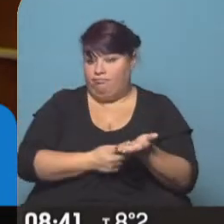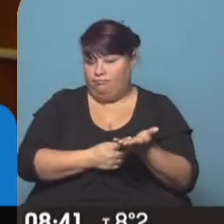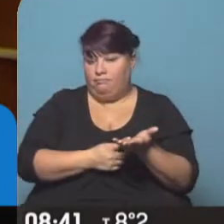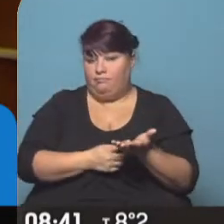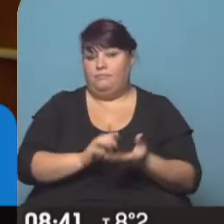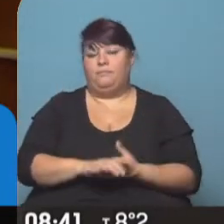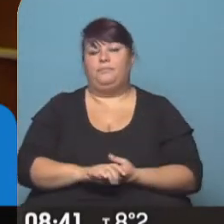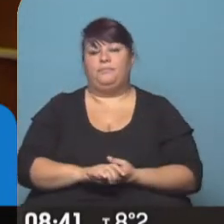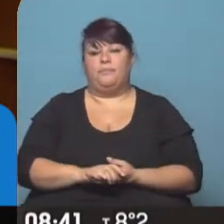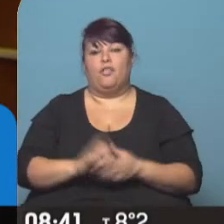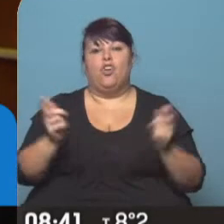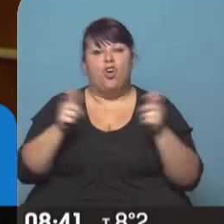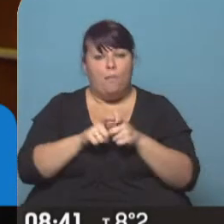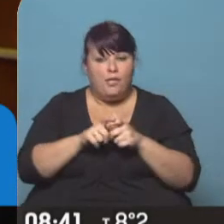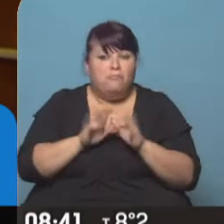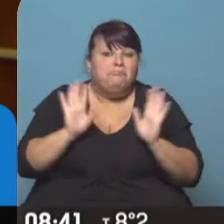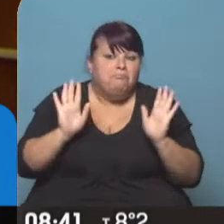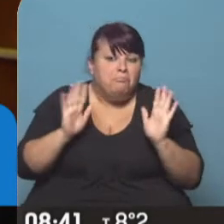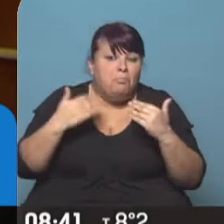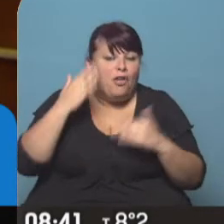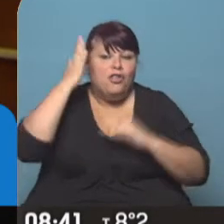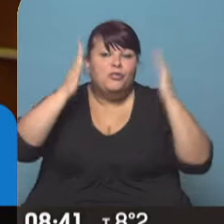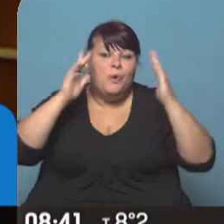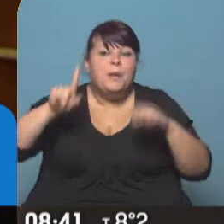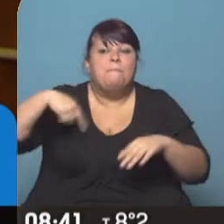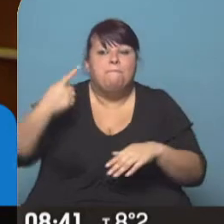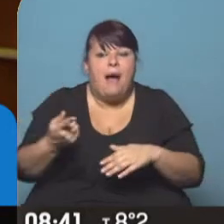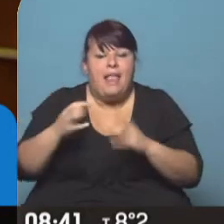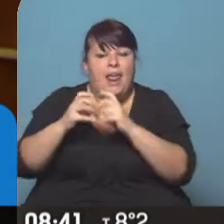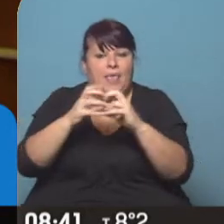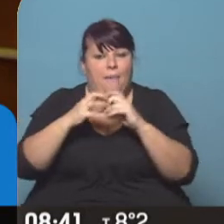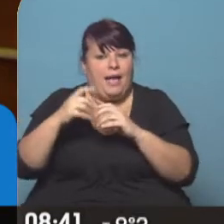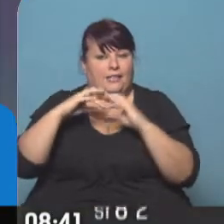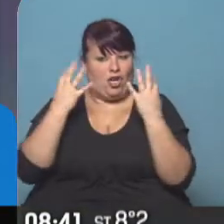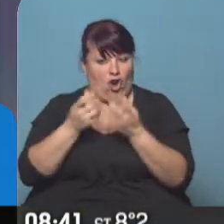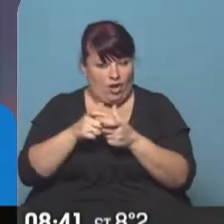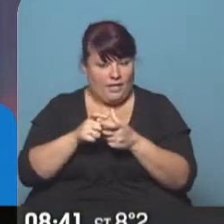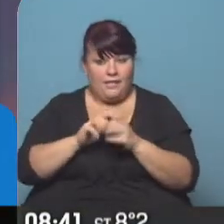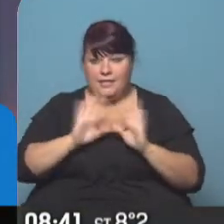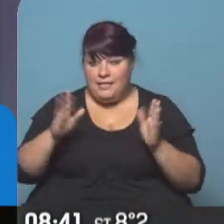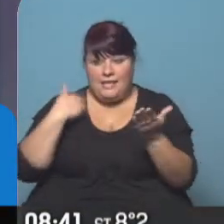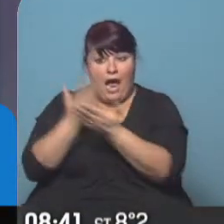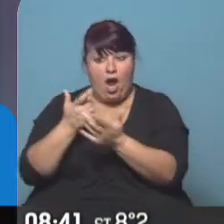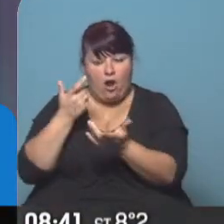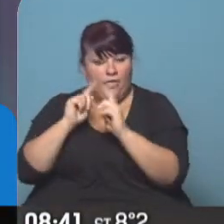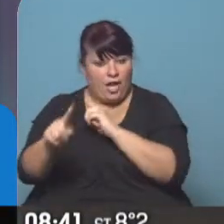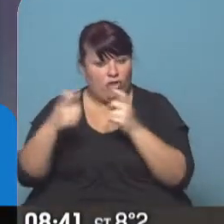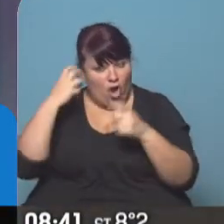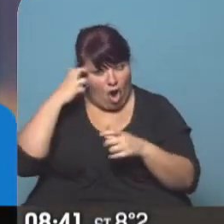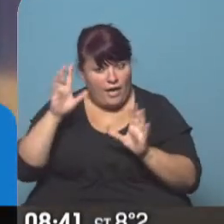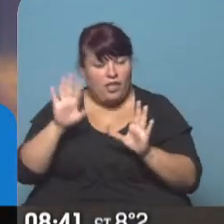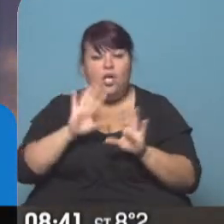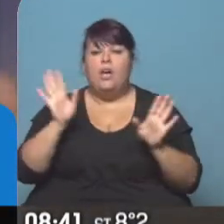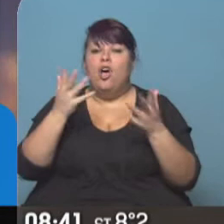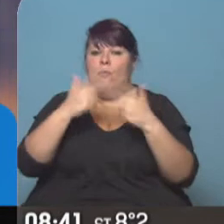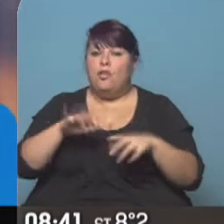en la comisión y por qué no soñar que mañana la podamos debatir en el recinto. Ya directamente llegar al recinto de la Cámara de Diputados, un proyecto